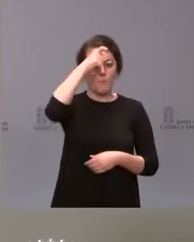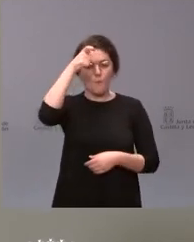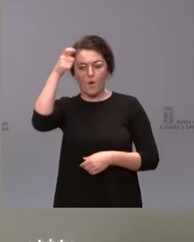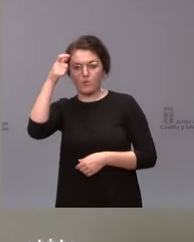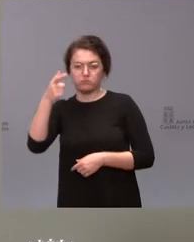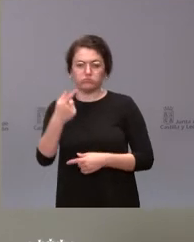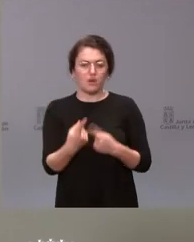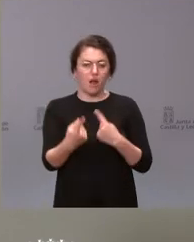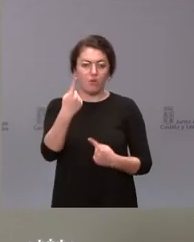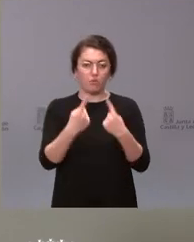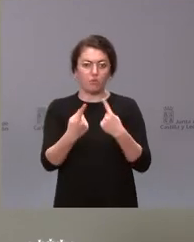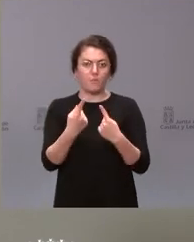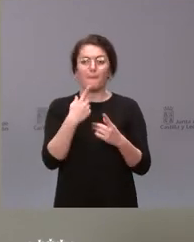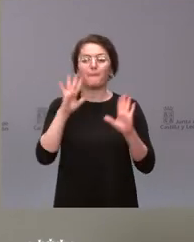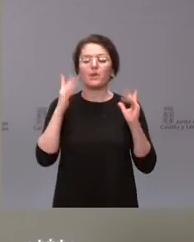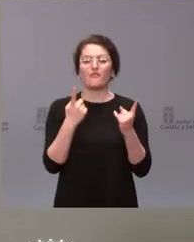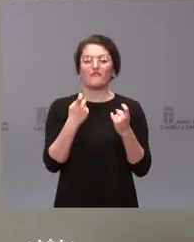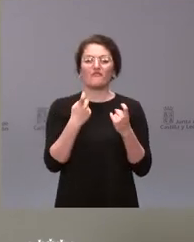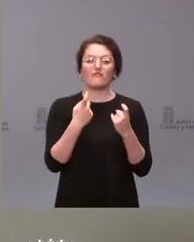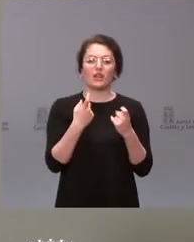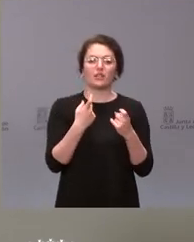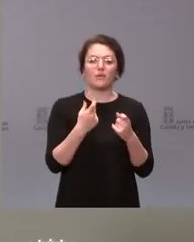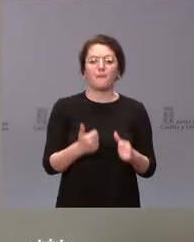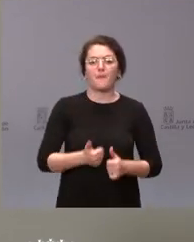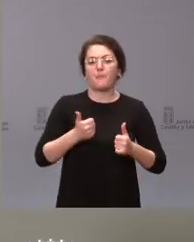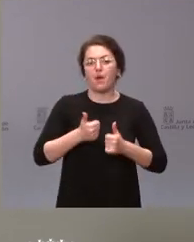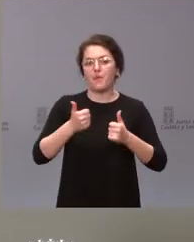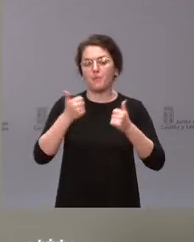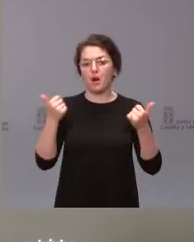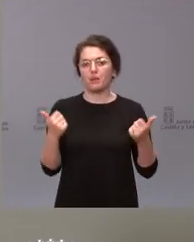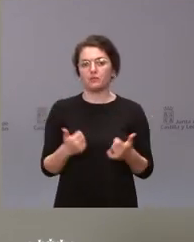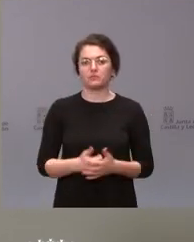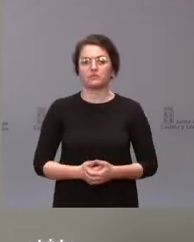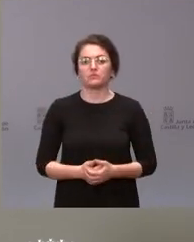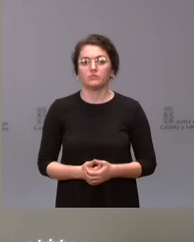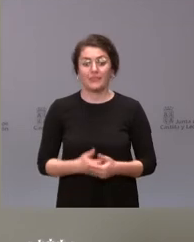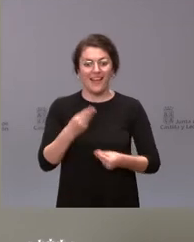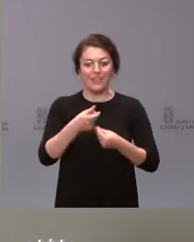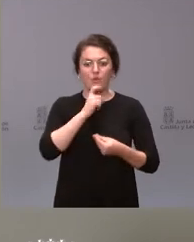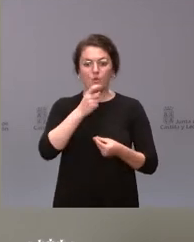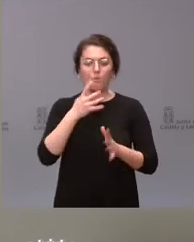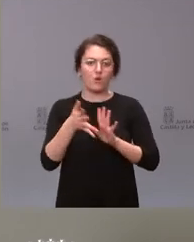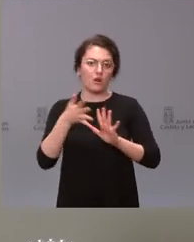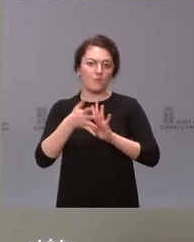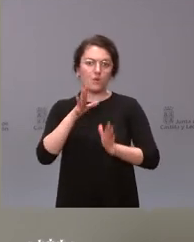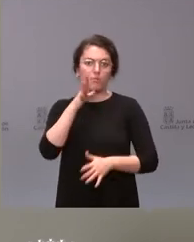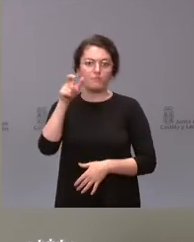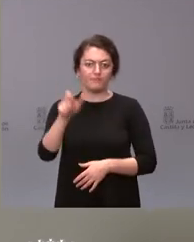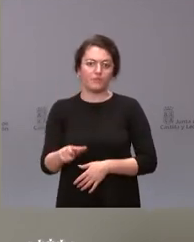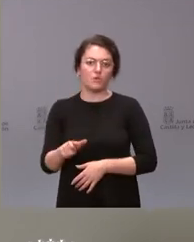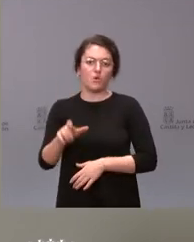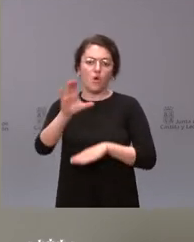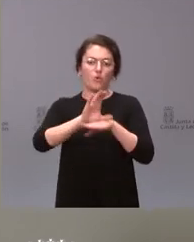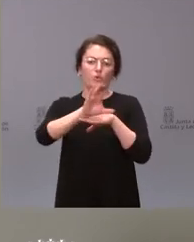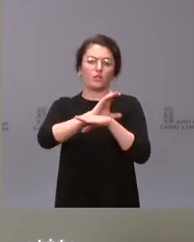pues, lógicamente, tendremos que irlo completando en este ejercicio con la máxima aceleridad posible, que es lo que el consejero de Sanidad plantea con las